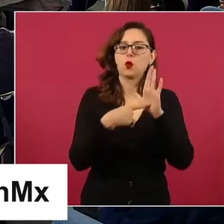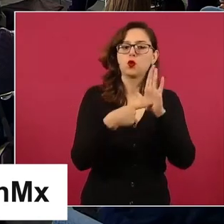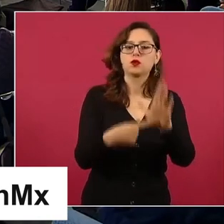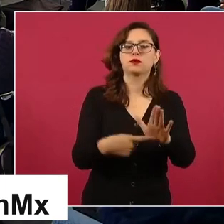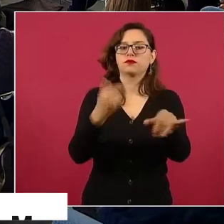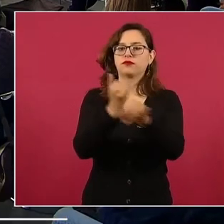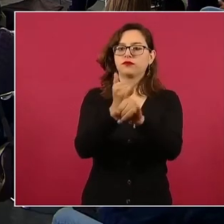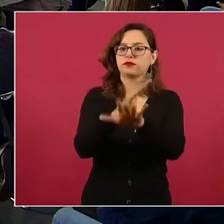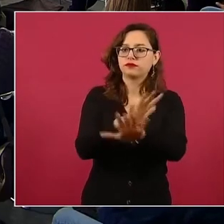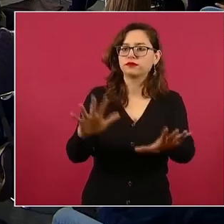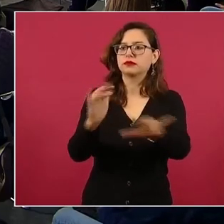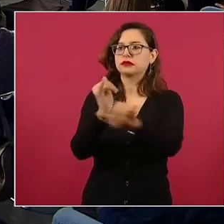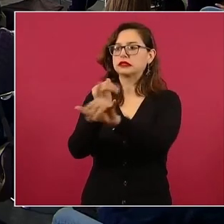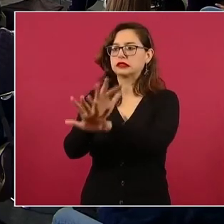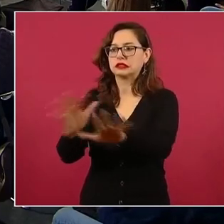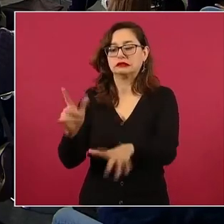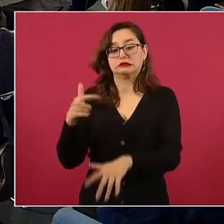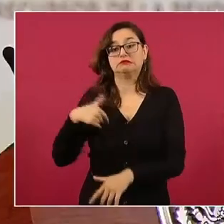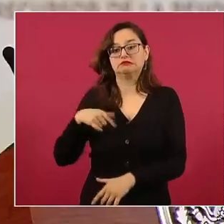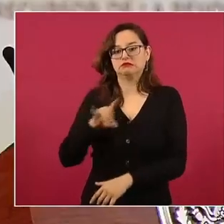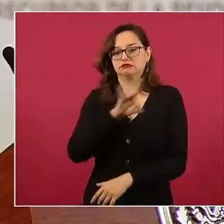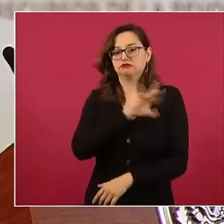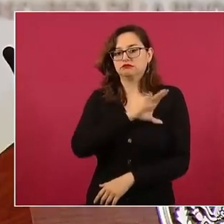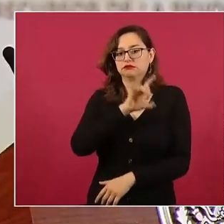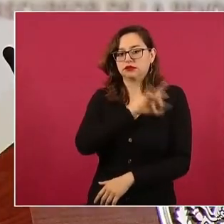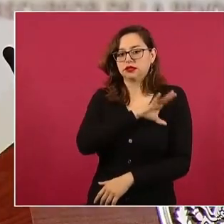pues había temor y amenazas.